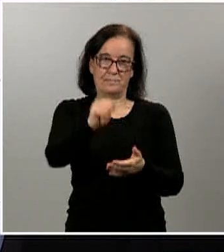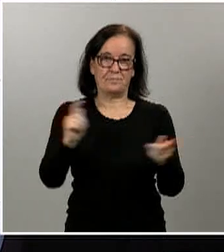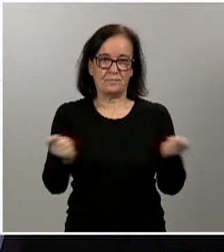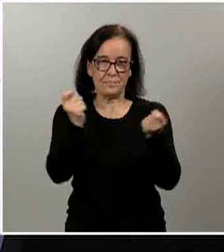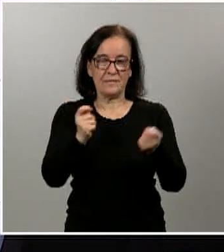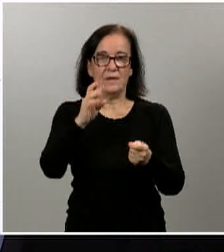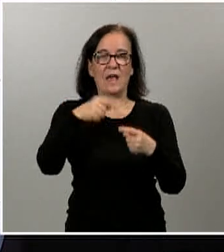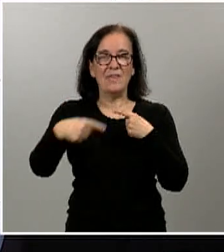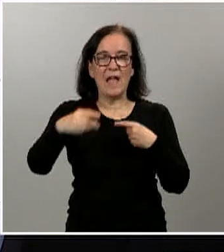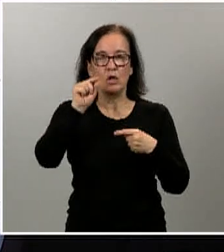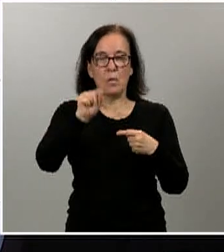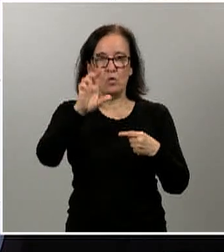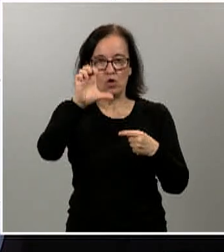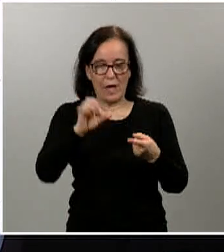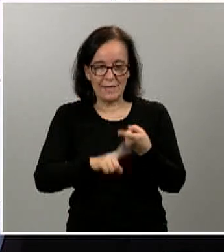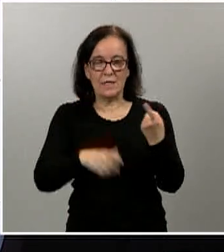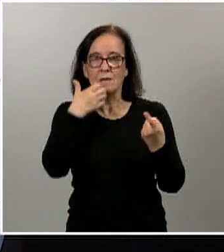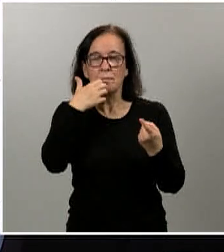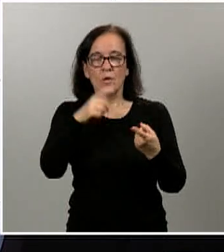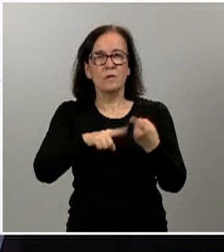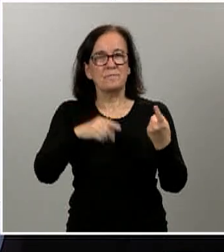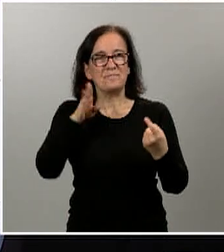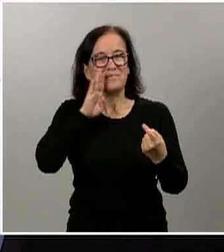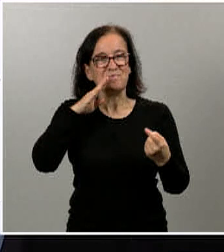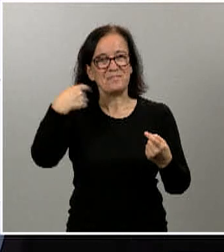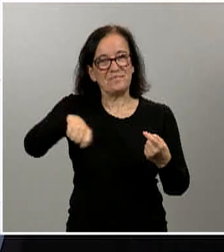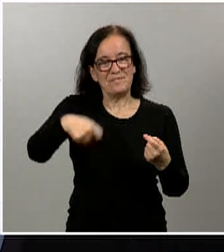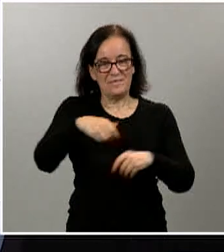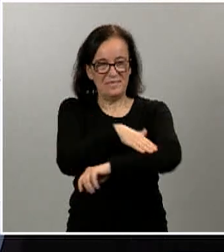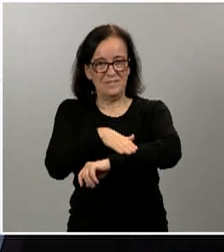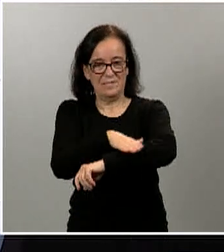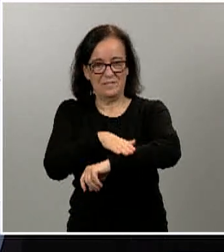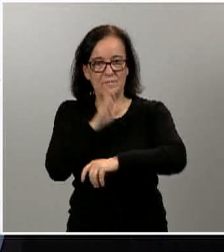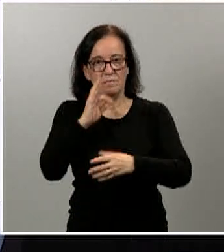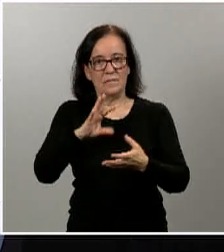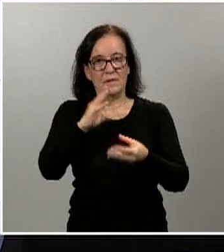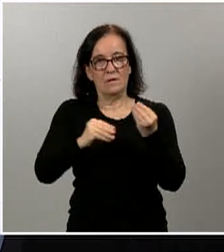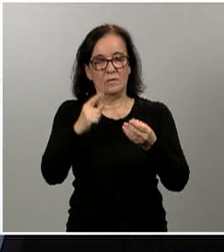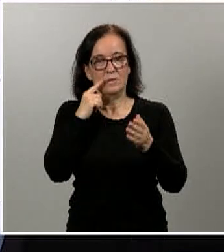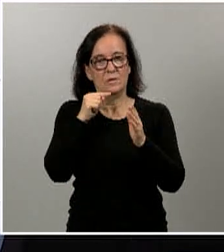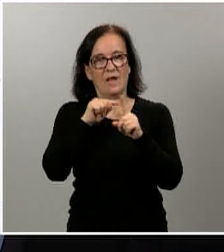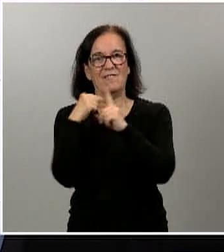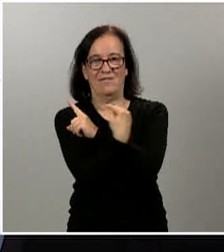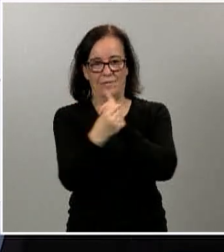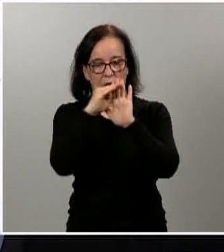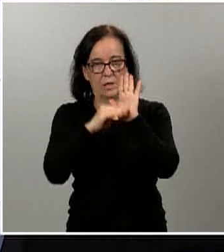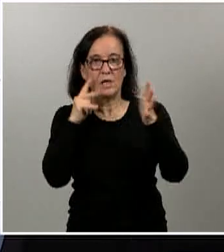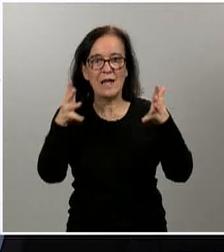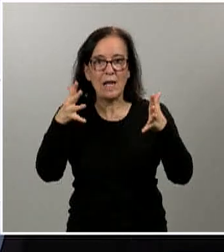el diario.es, por ejemplo, pregunta por lo que ha dicho el presidente del gobierno, en el sentido de que se van a aplicar unos marcadores recomendados por el comité